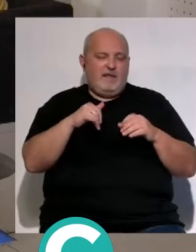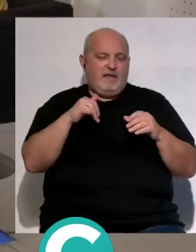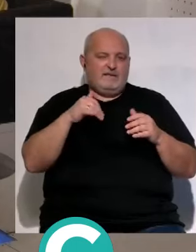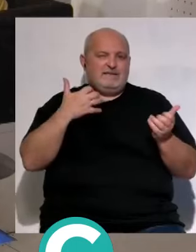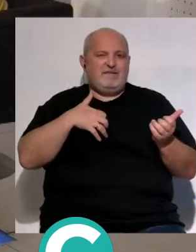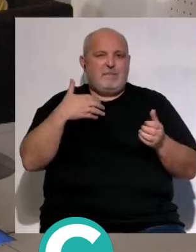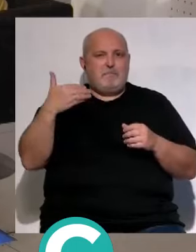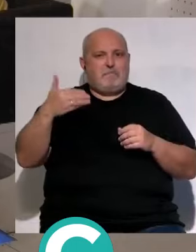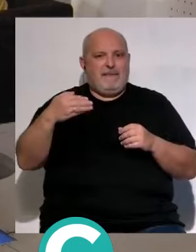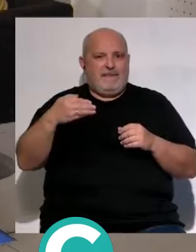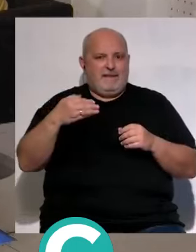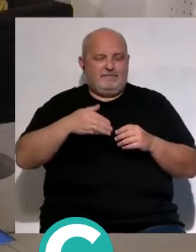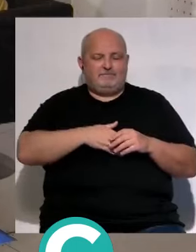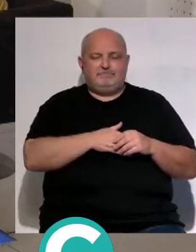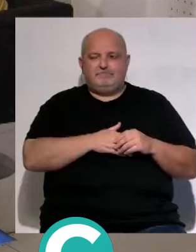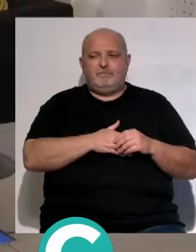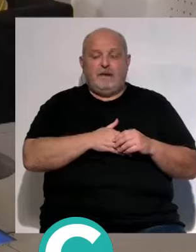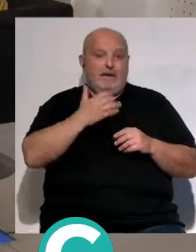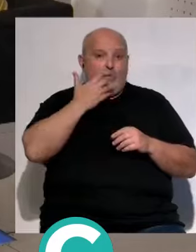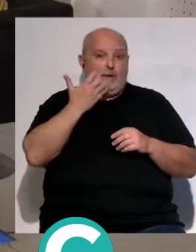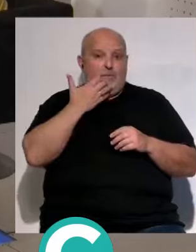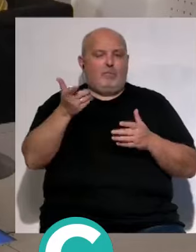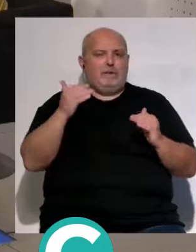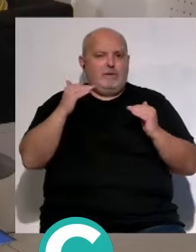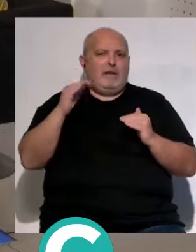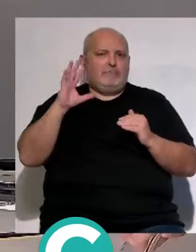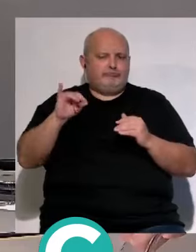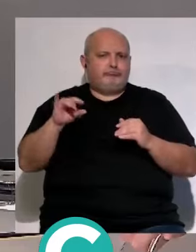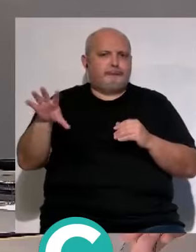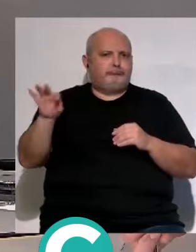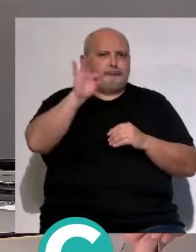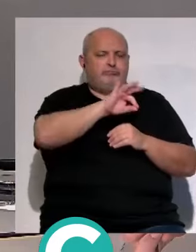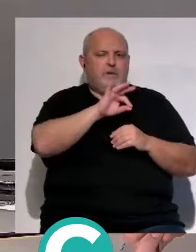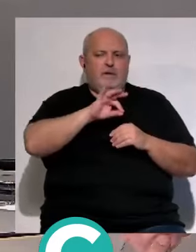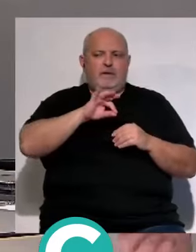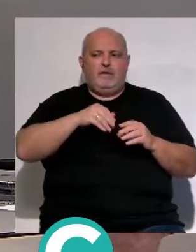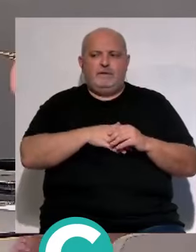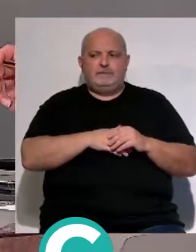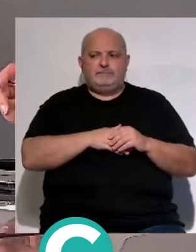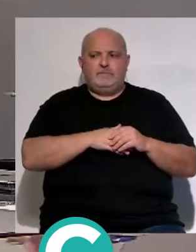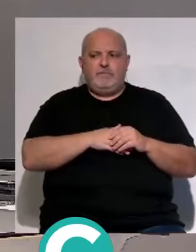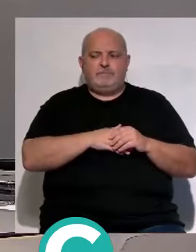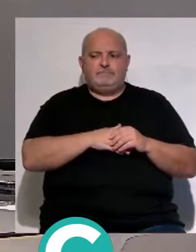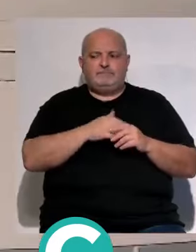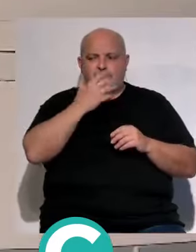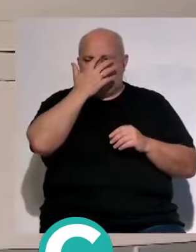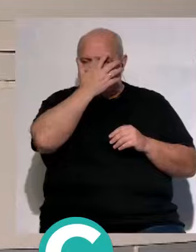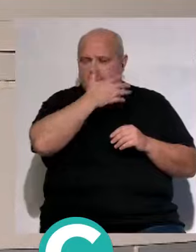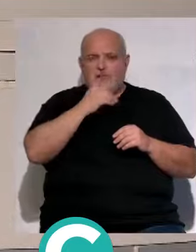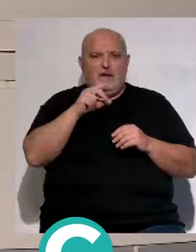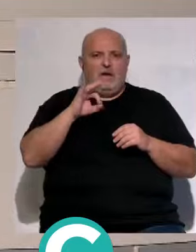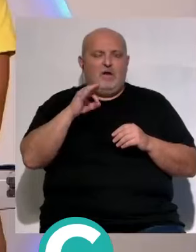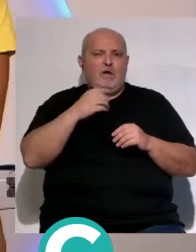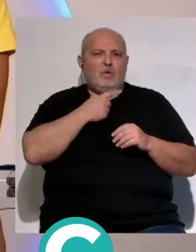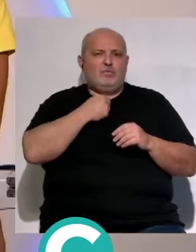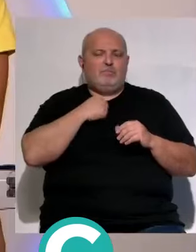no claro que no y una lástima eso sí es hacer una gran temporada no esperarte y marcar nueve goles a ver Iván Alejo Iván Alejo me